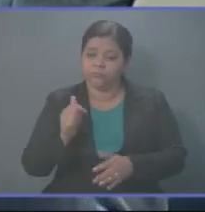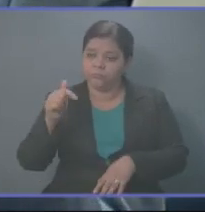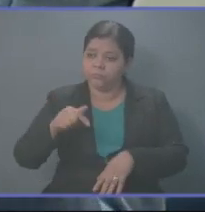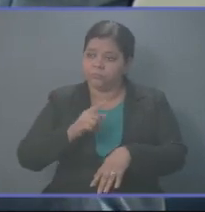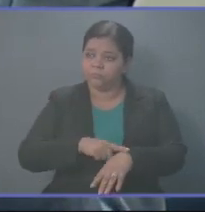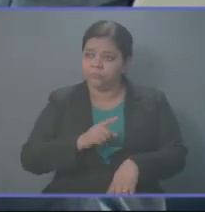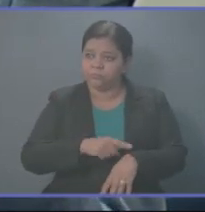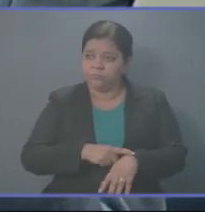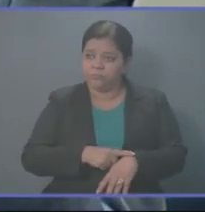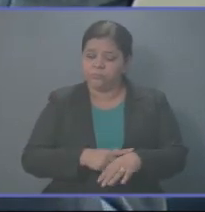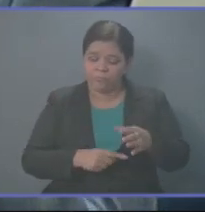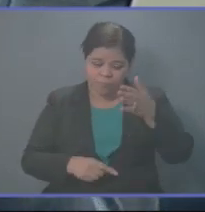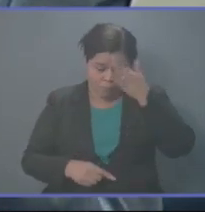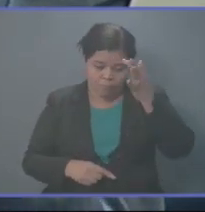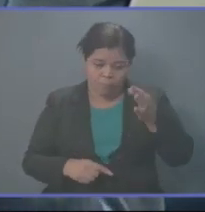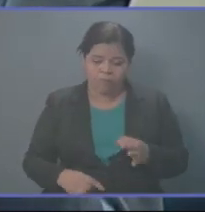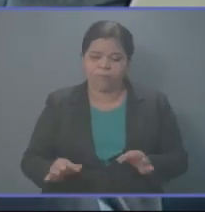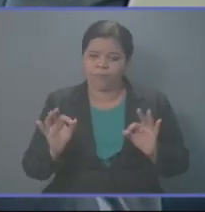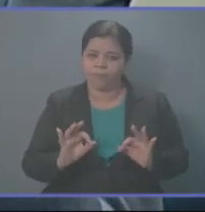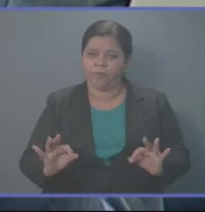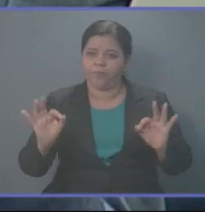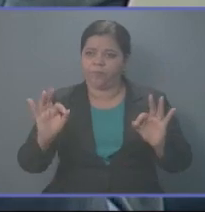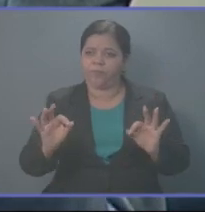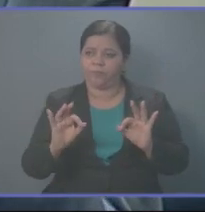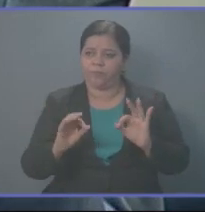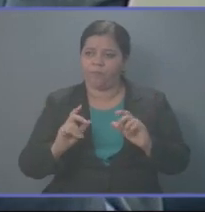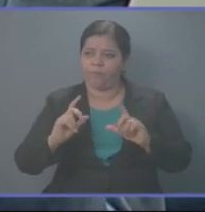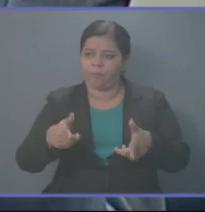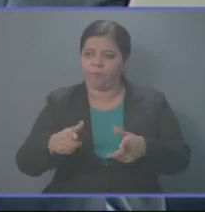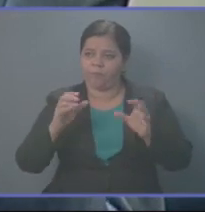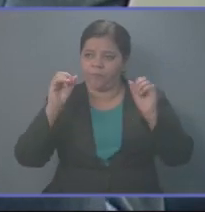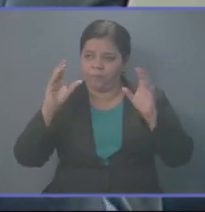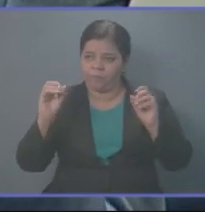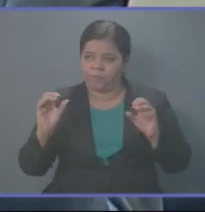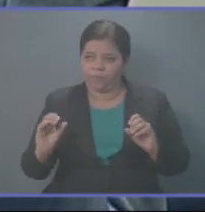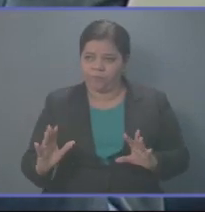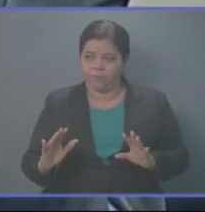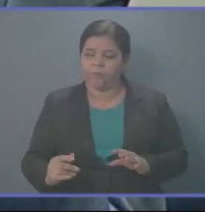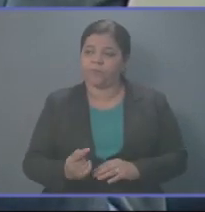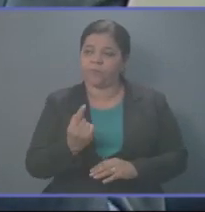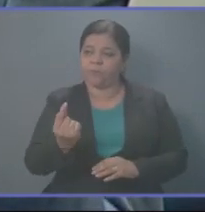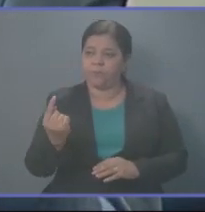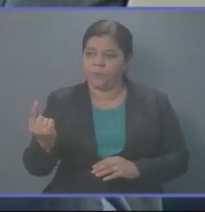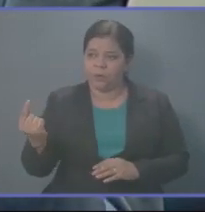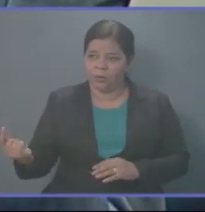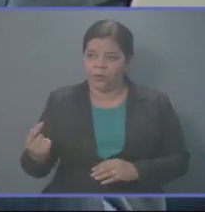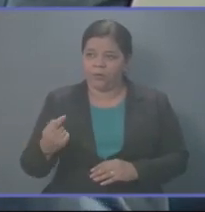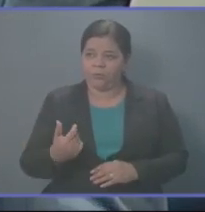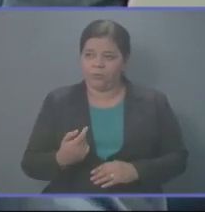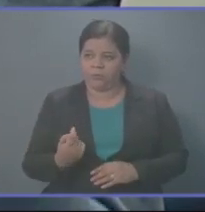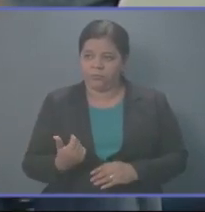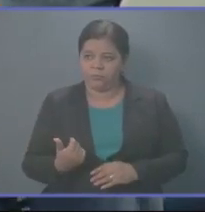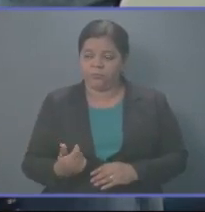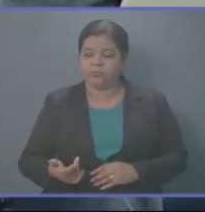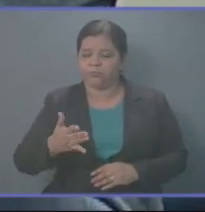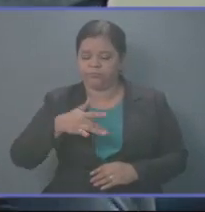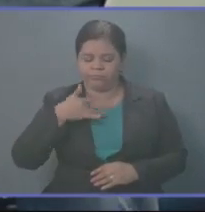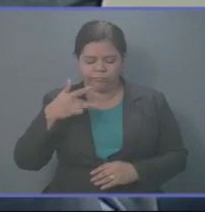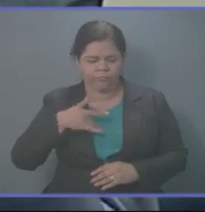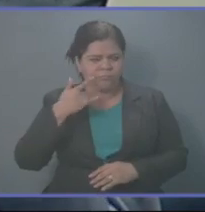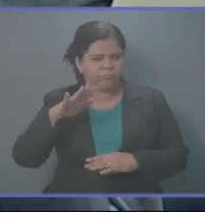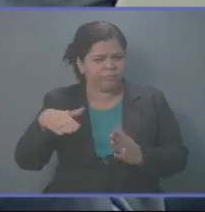este creo que es un excelente regalo de Navidad para el personal de la policía. Yo siento que todos,